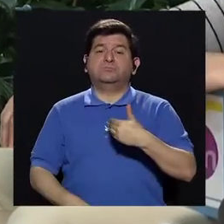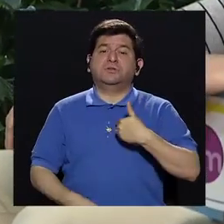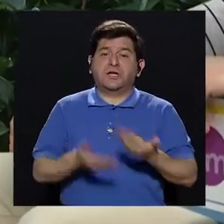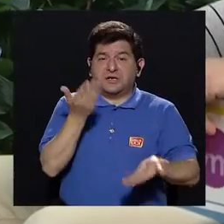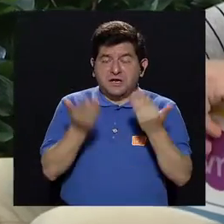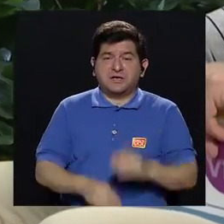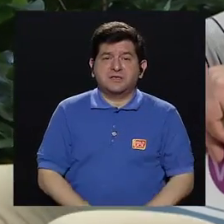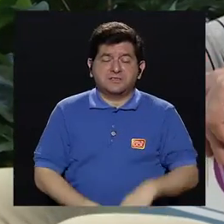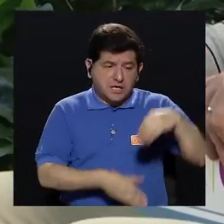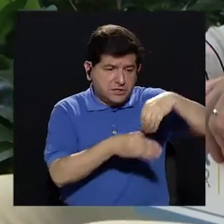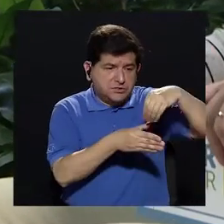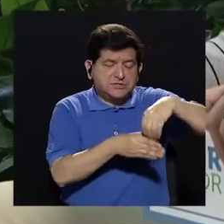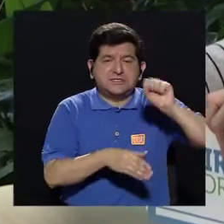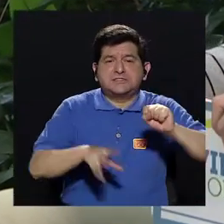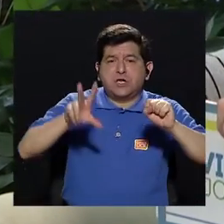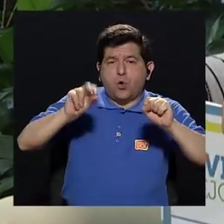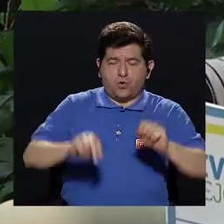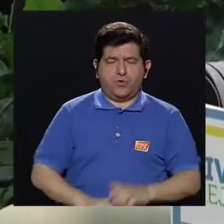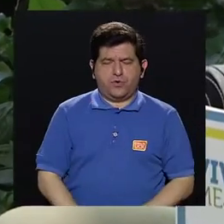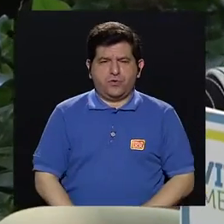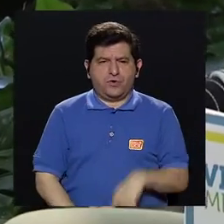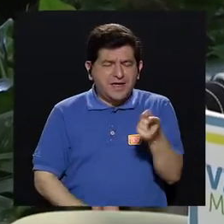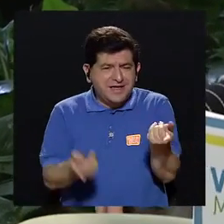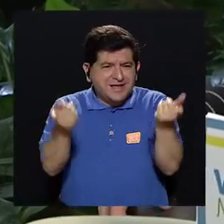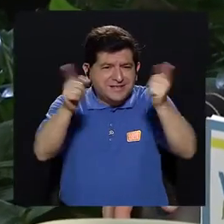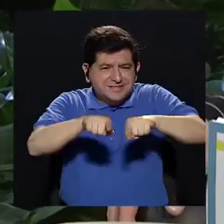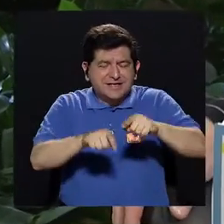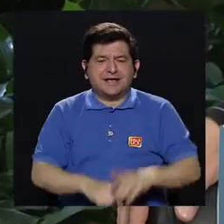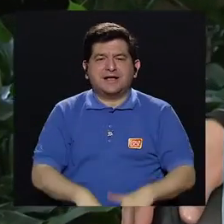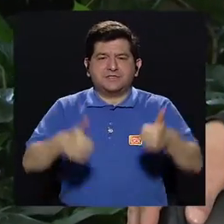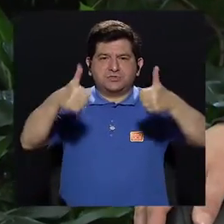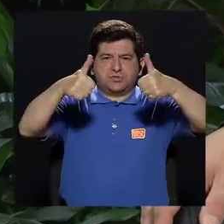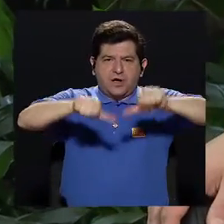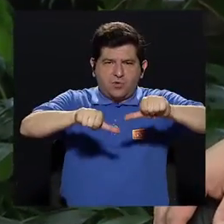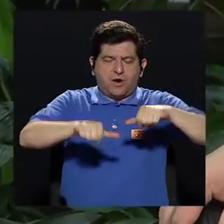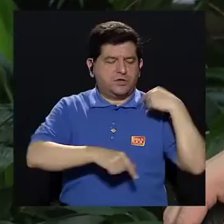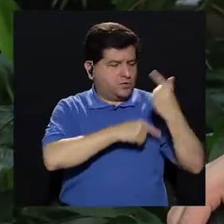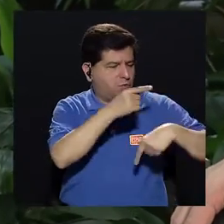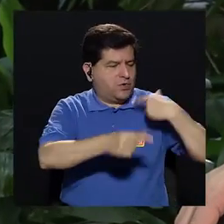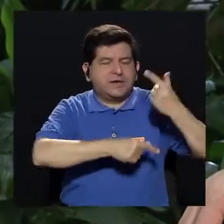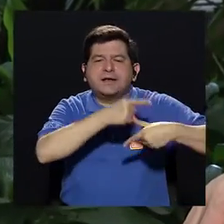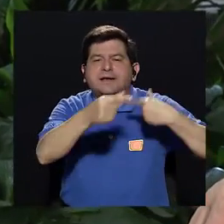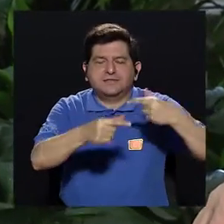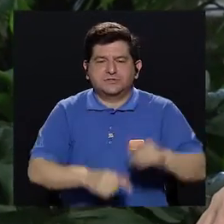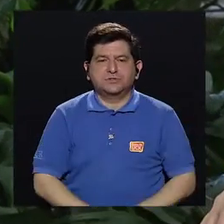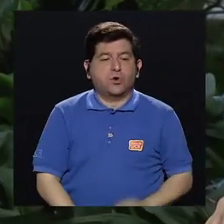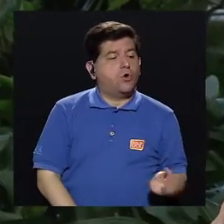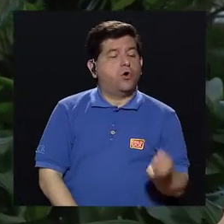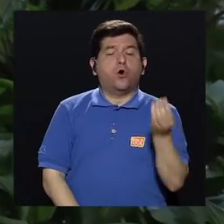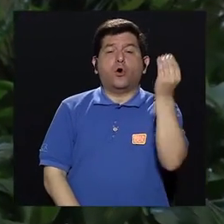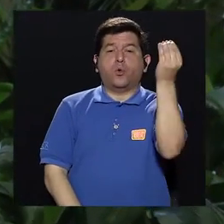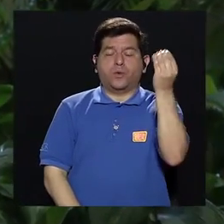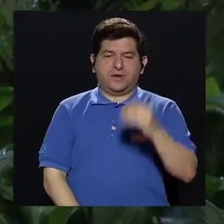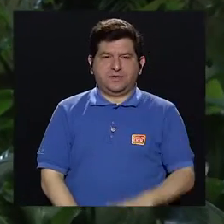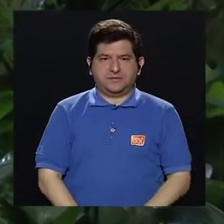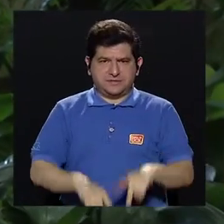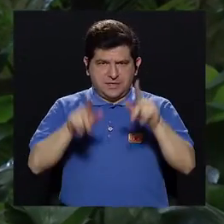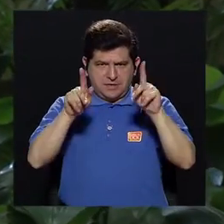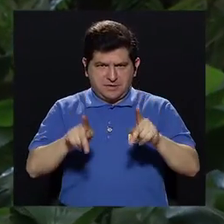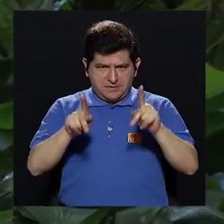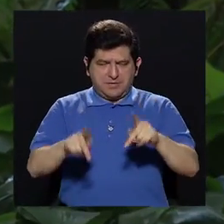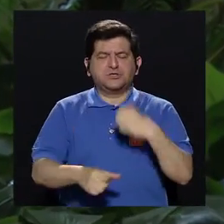tener reserva o no, es esencialmente un pacto intergeneracional. Los jóvenes y